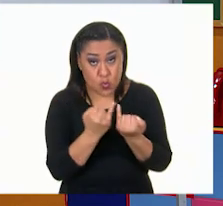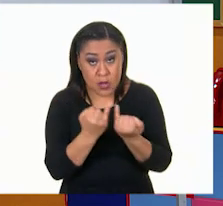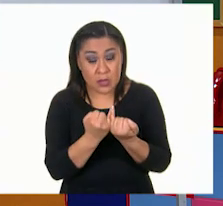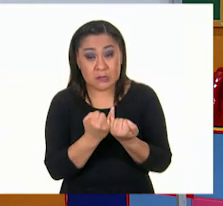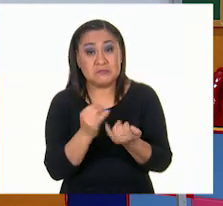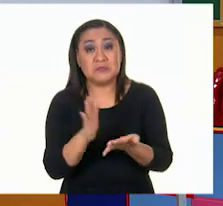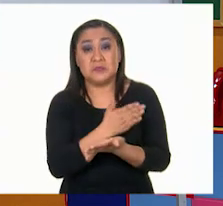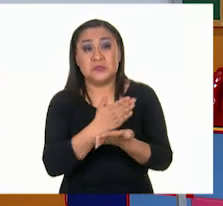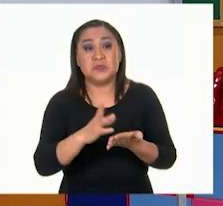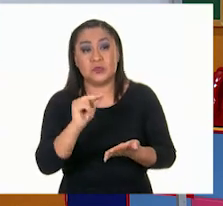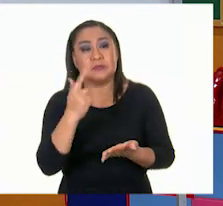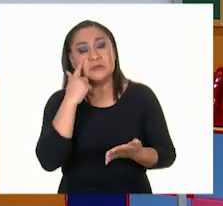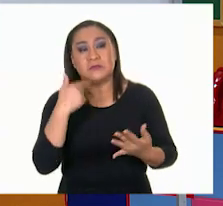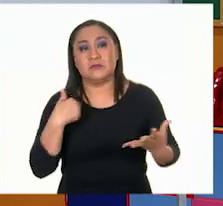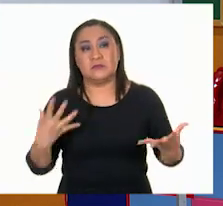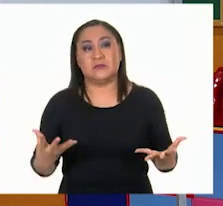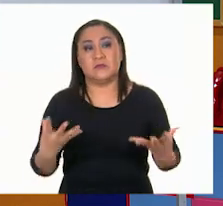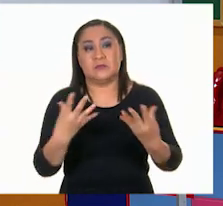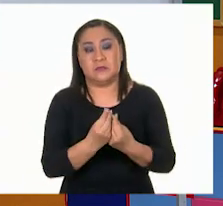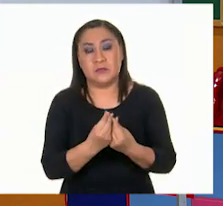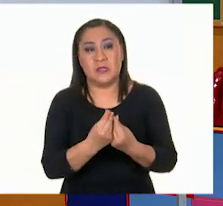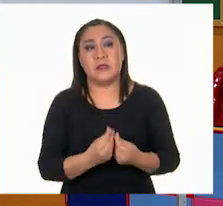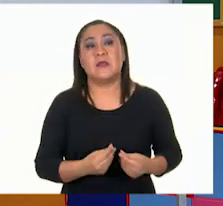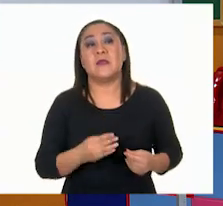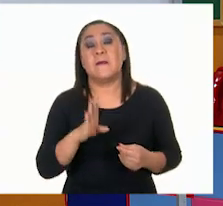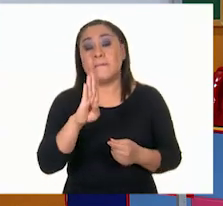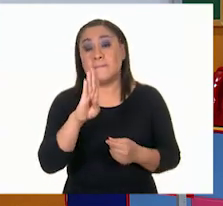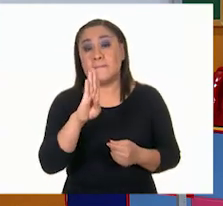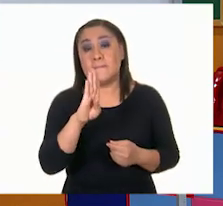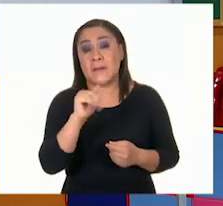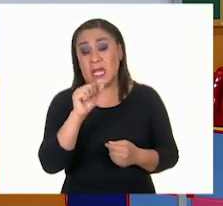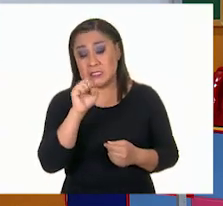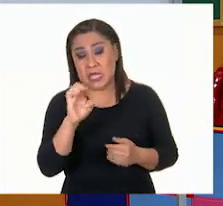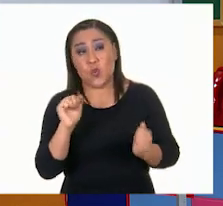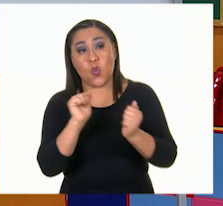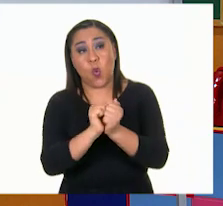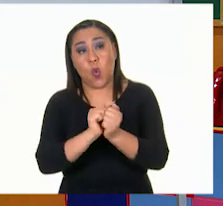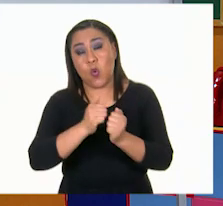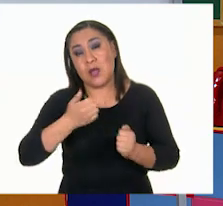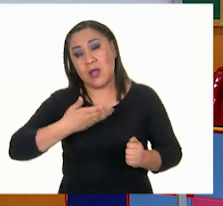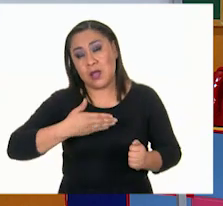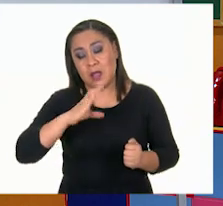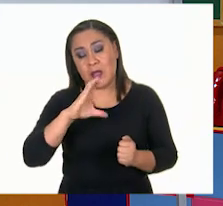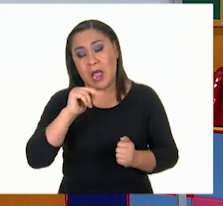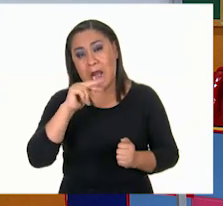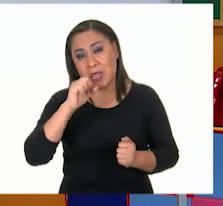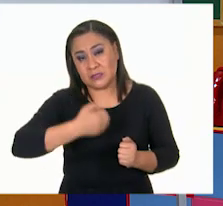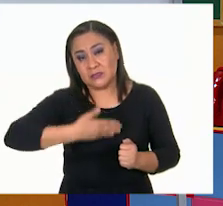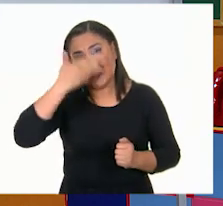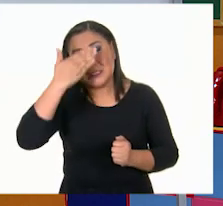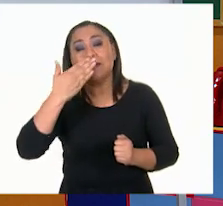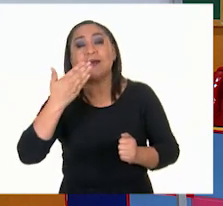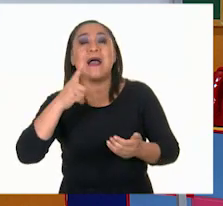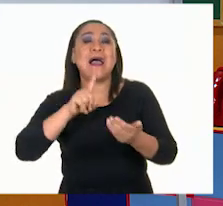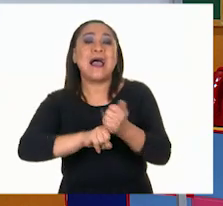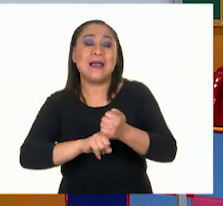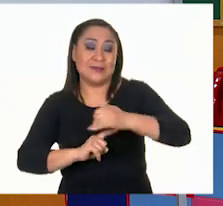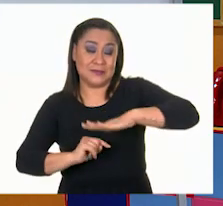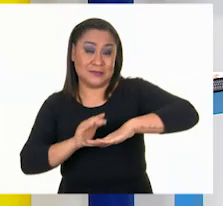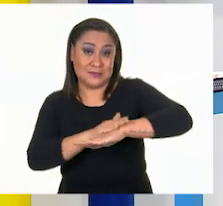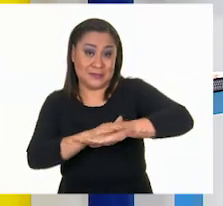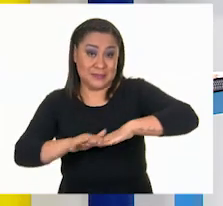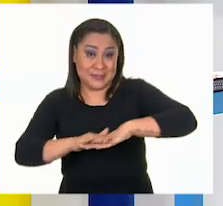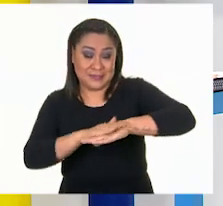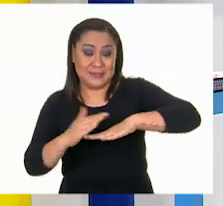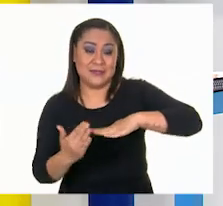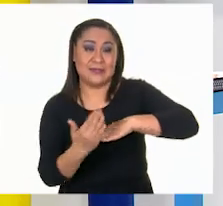Tengo que sumar los dos, la cara con su base. Y entonces serían nueve caras. Si